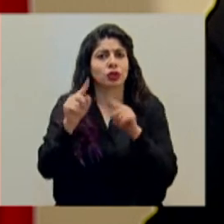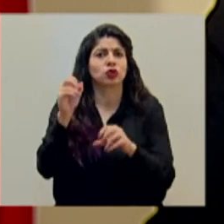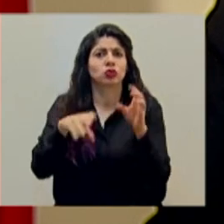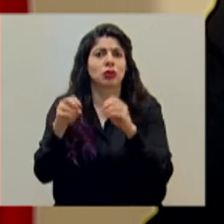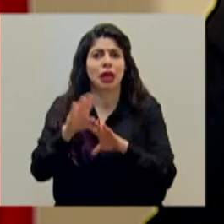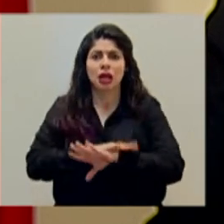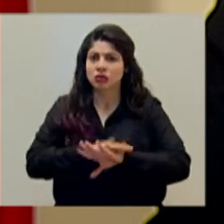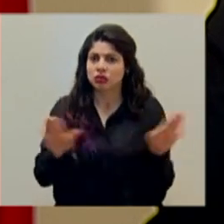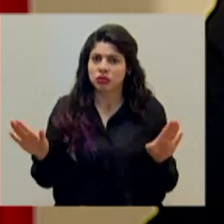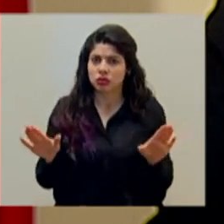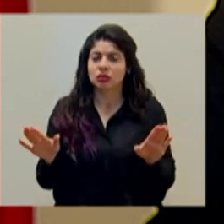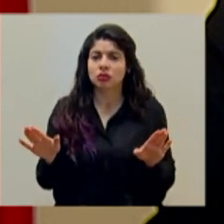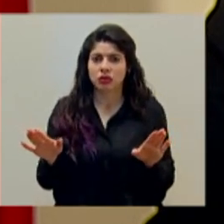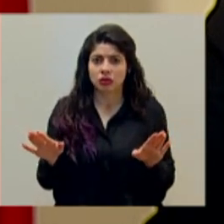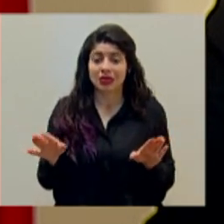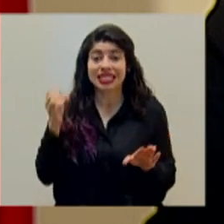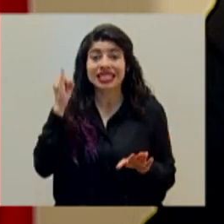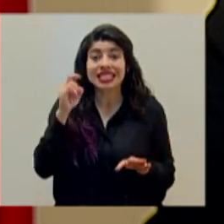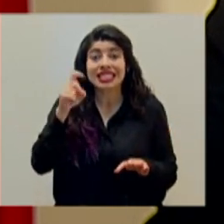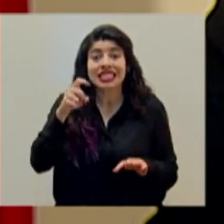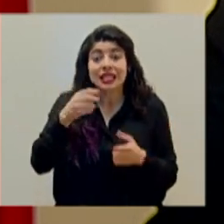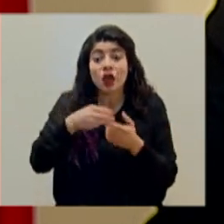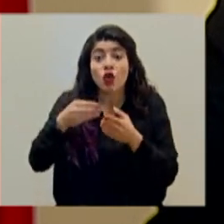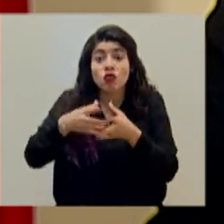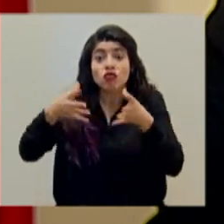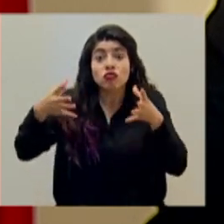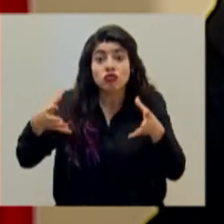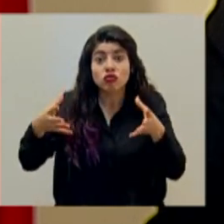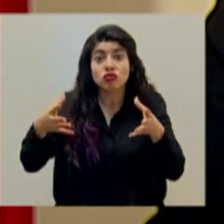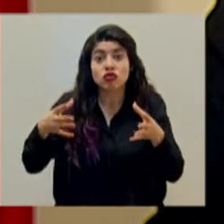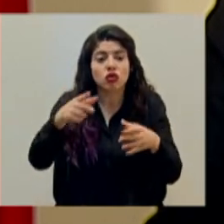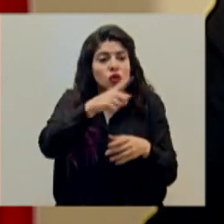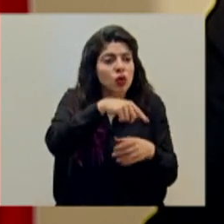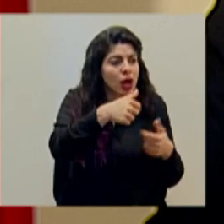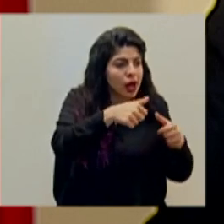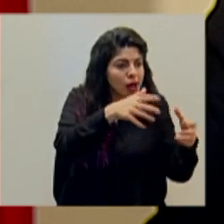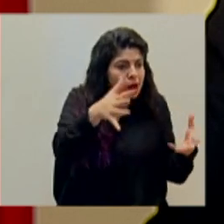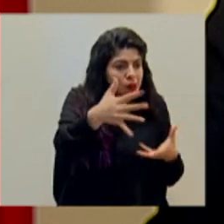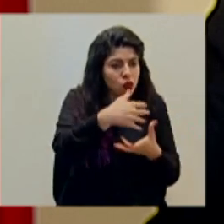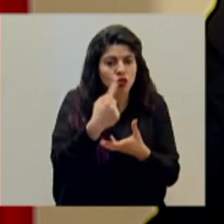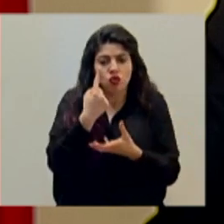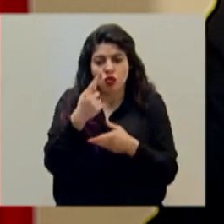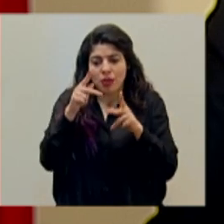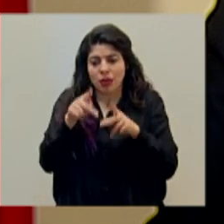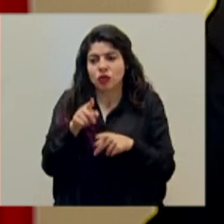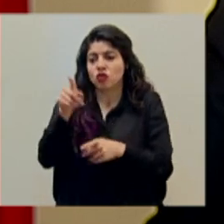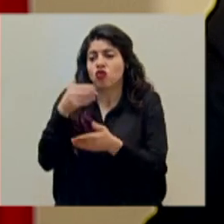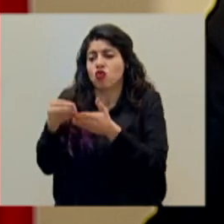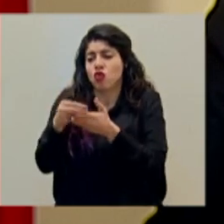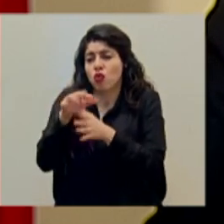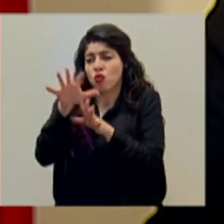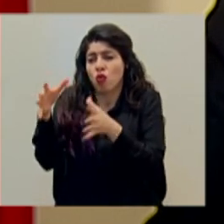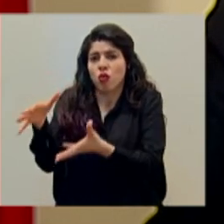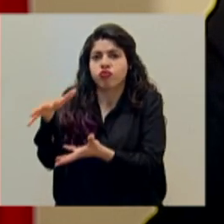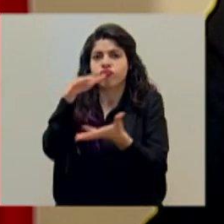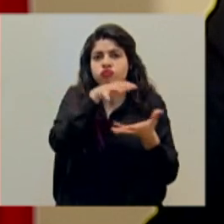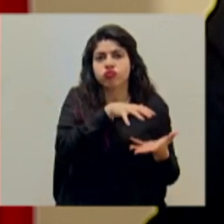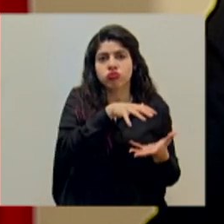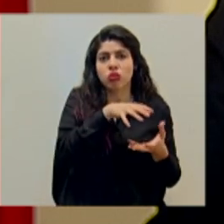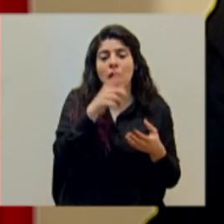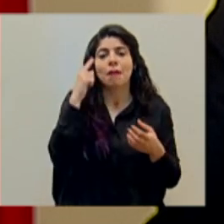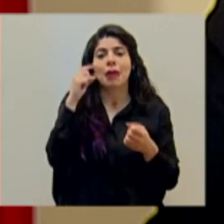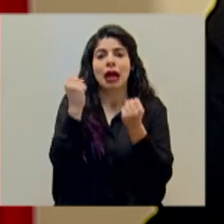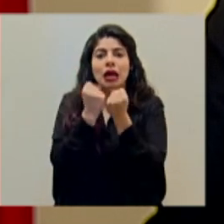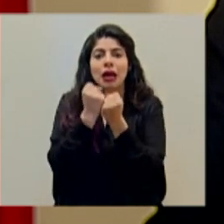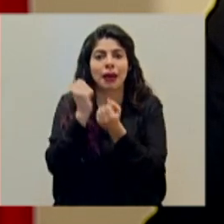traten de que si van a hacer varias compras concentrarlas en solo una para que salgan menos y así haya menos aglomeración de personas eso es